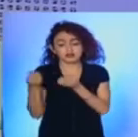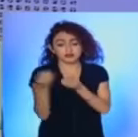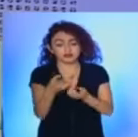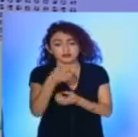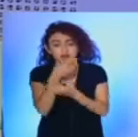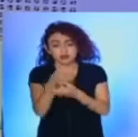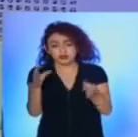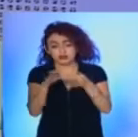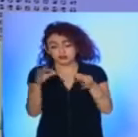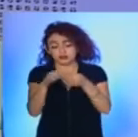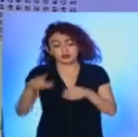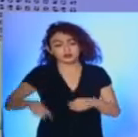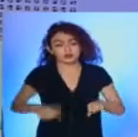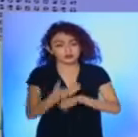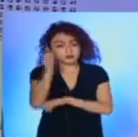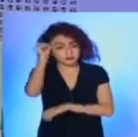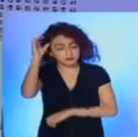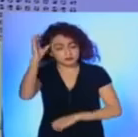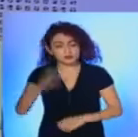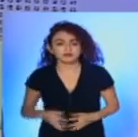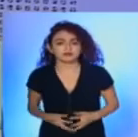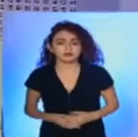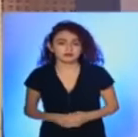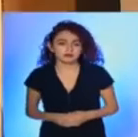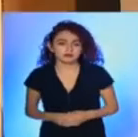aseguró el gobernador del estado, Silvano Violez Conejo.